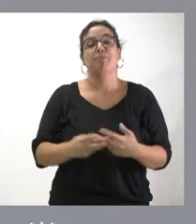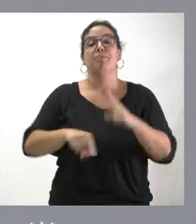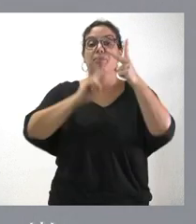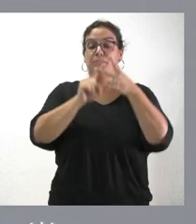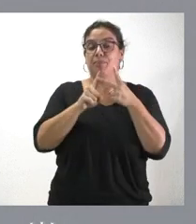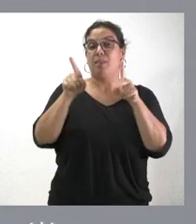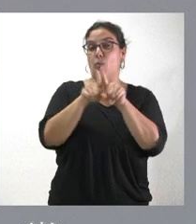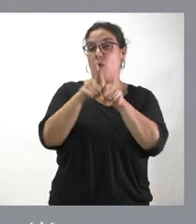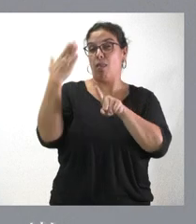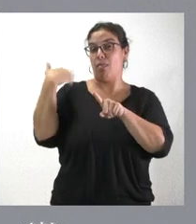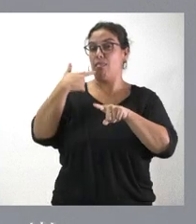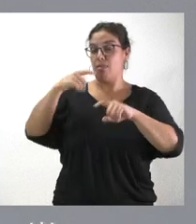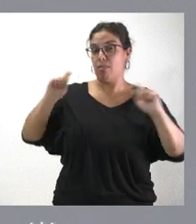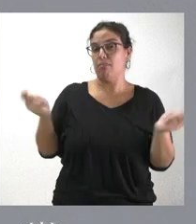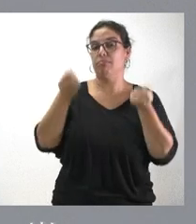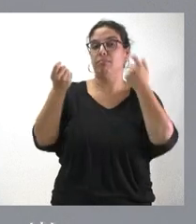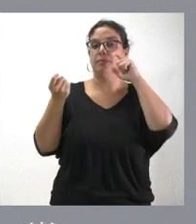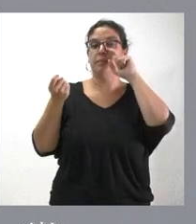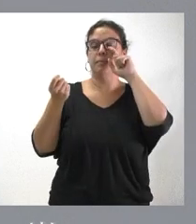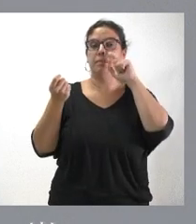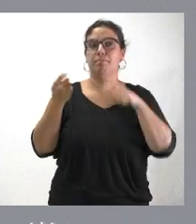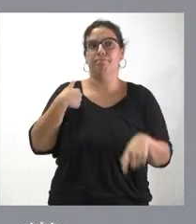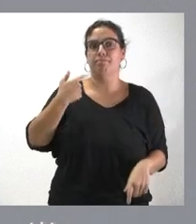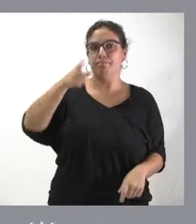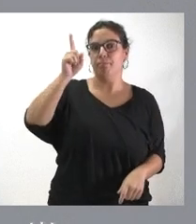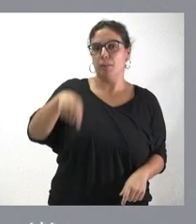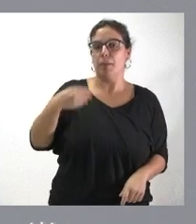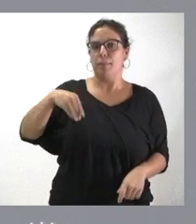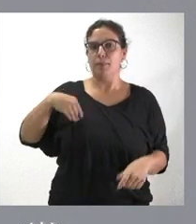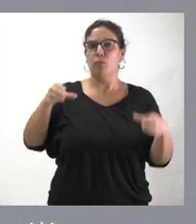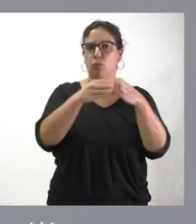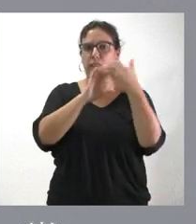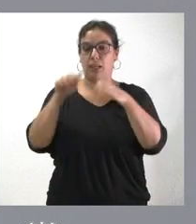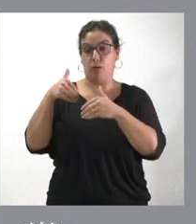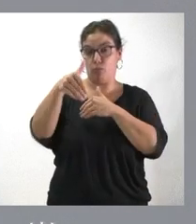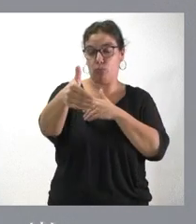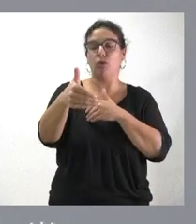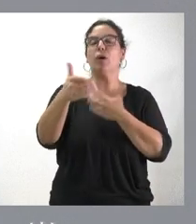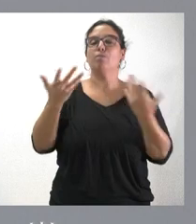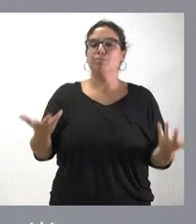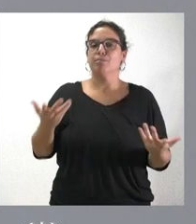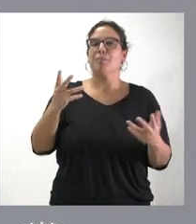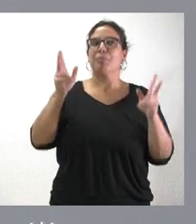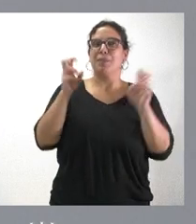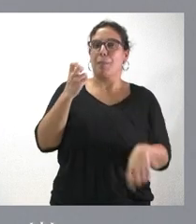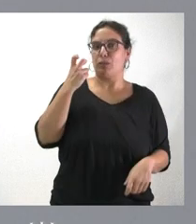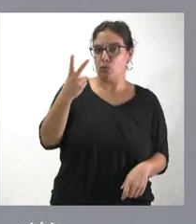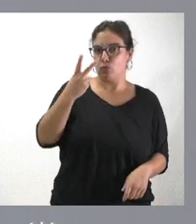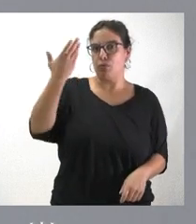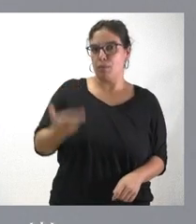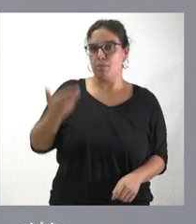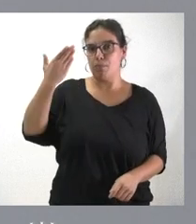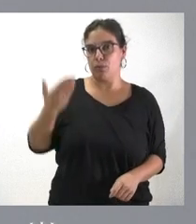anuncié en su momento, yo también y la propia Junta un poco más adelante, pues había dos aspectos relevantes